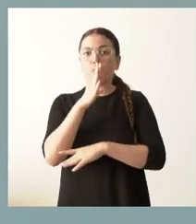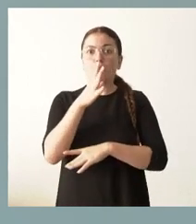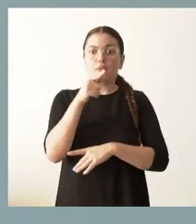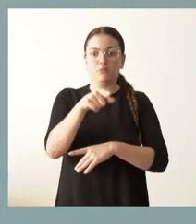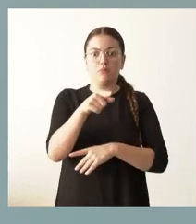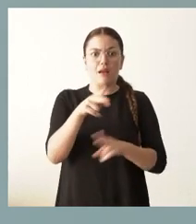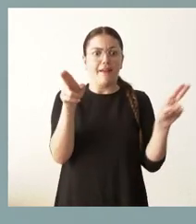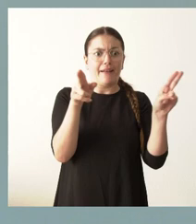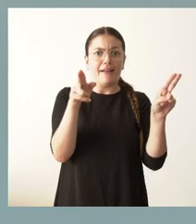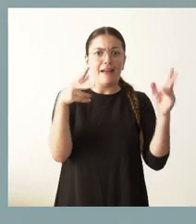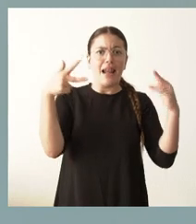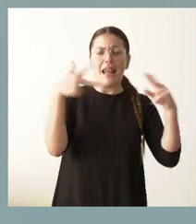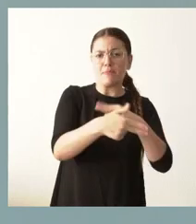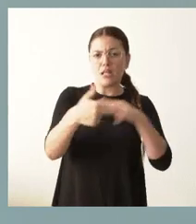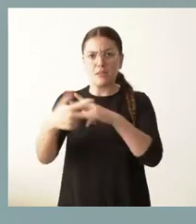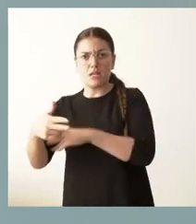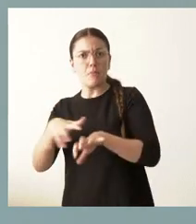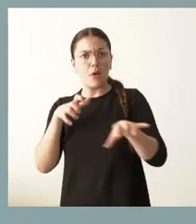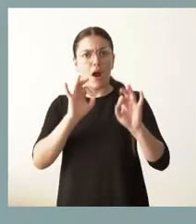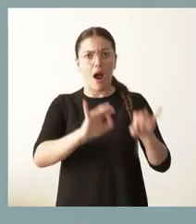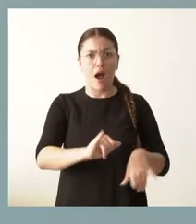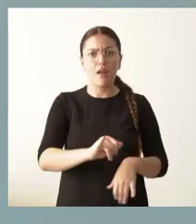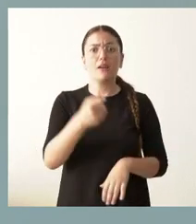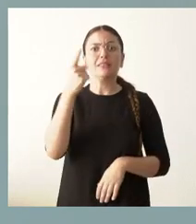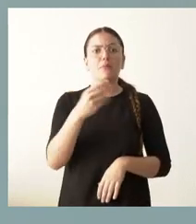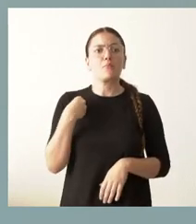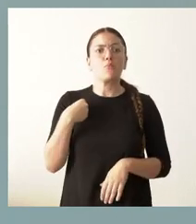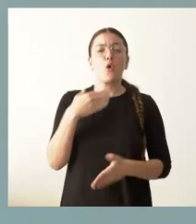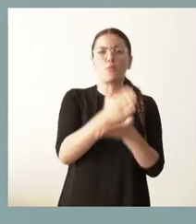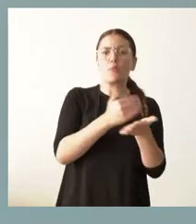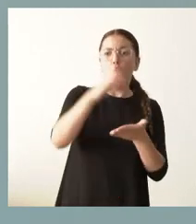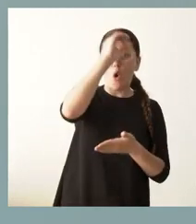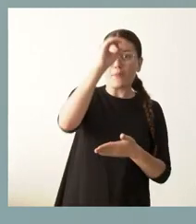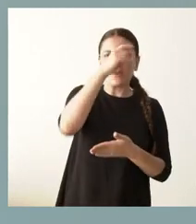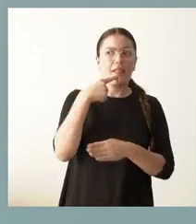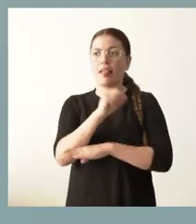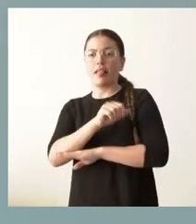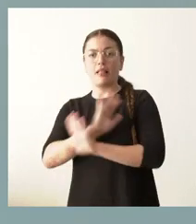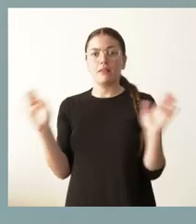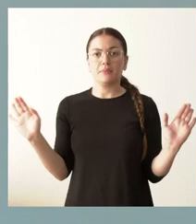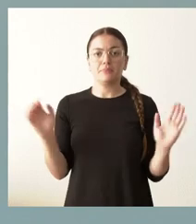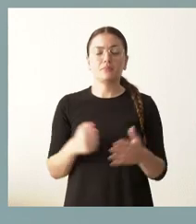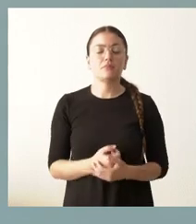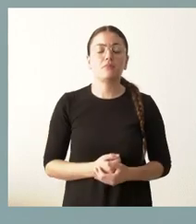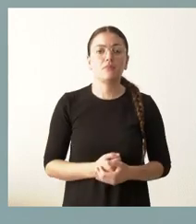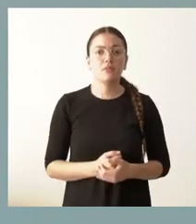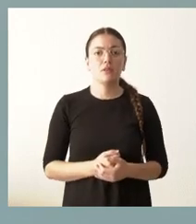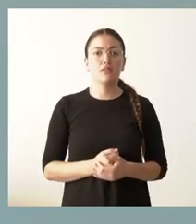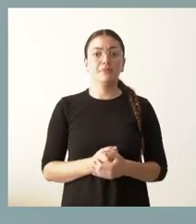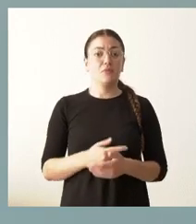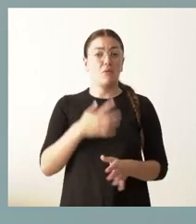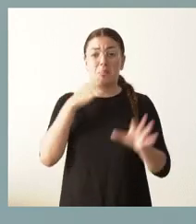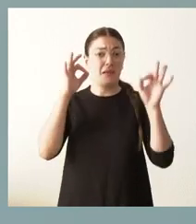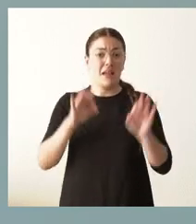restricciones, de estas limitaciones y tampoco se ha contado con la opinión de las comunidades autónomas. Apenas se nos ha convocado a una conferencia